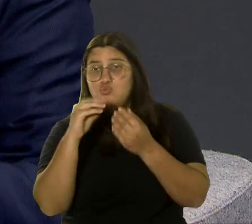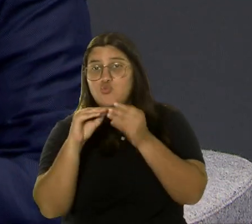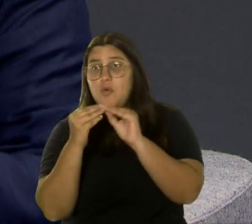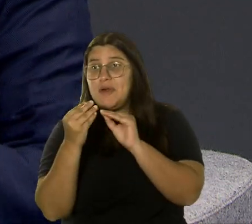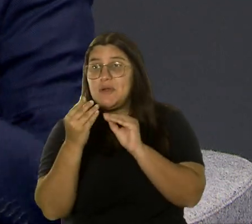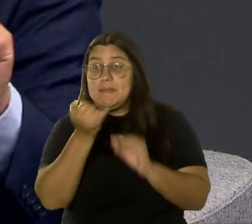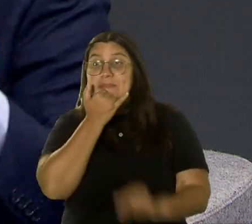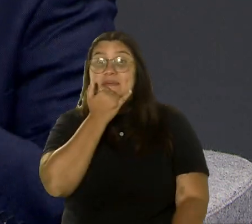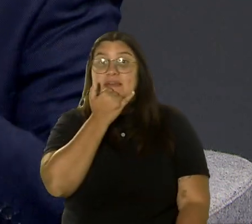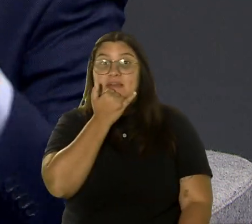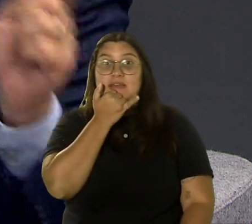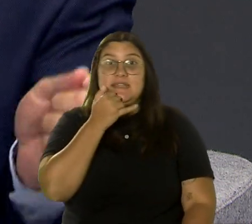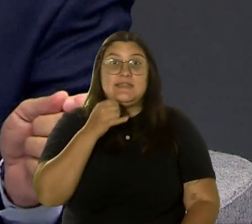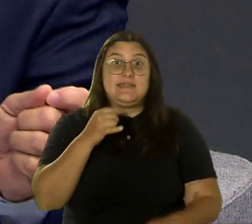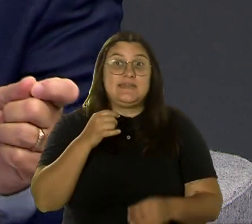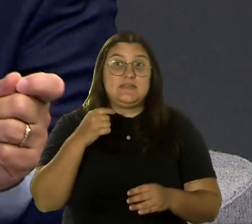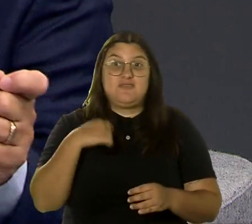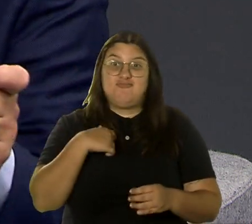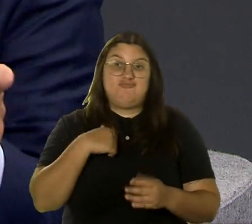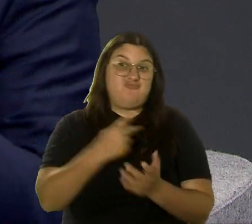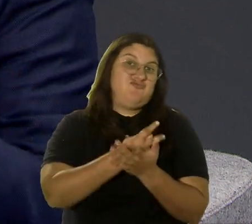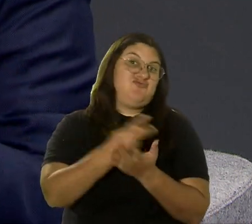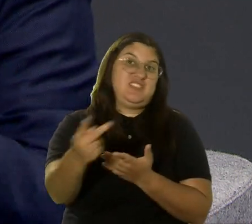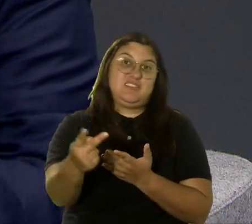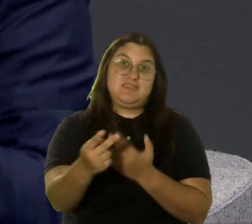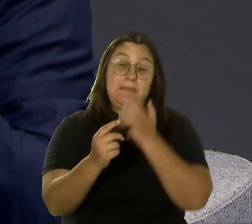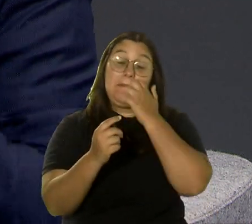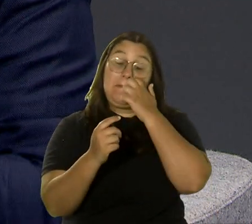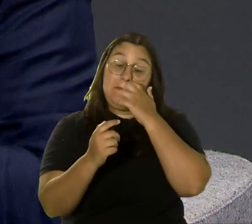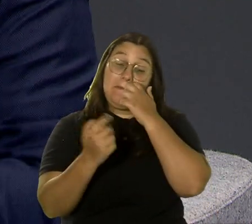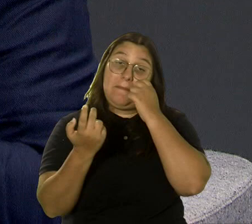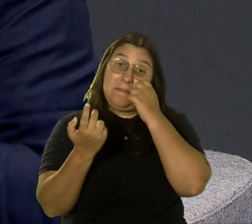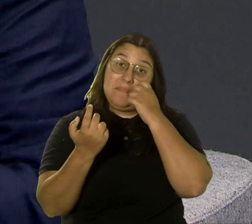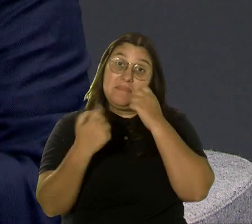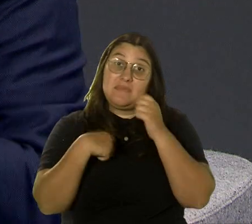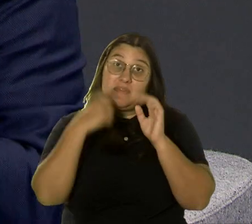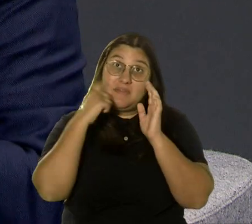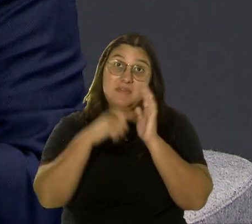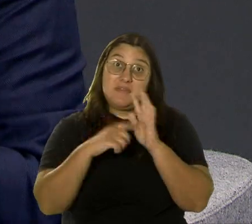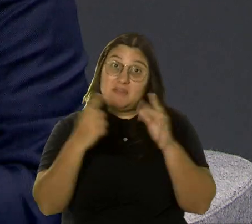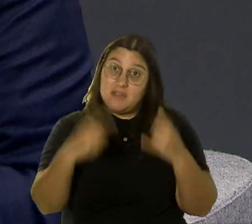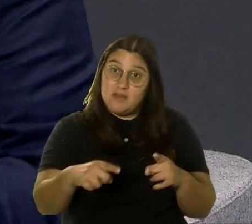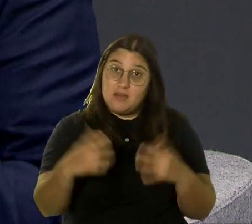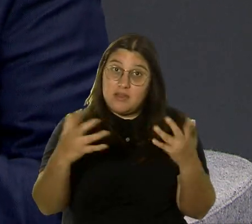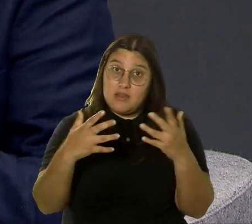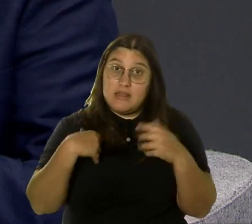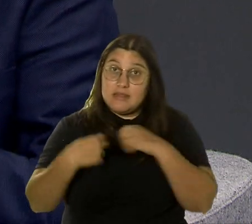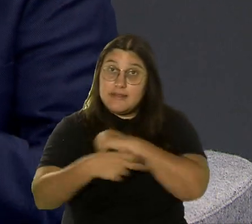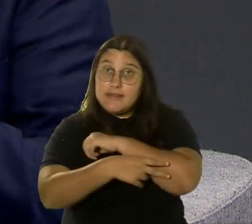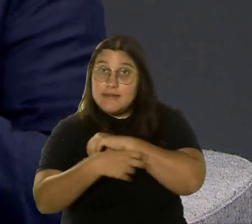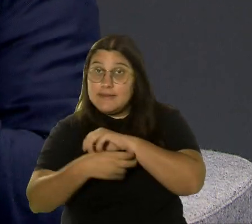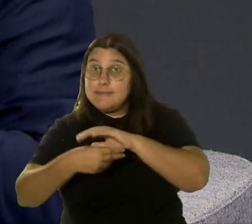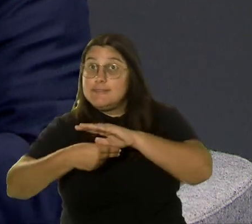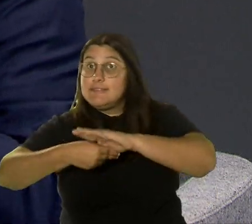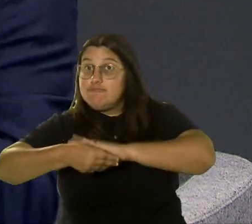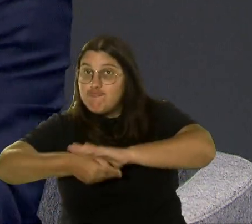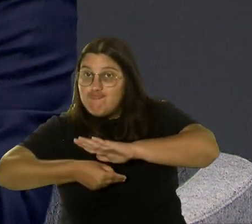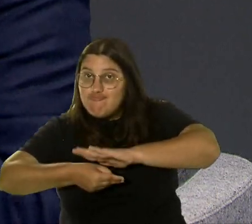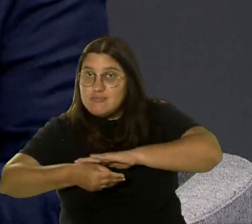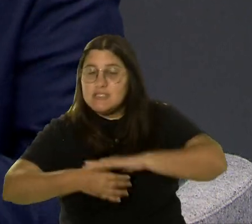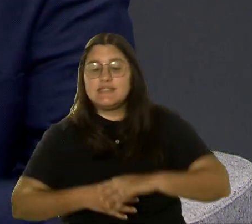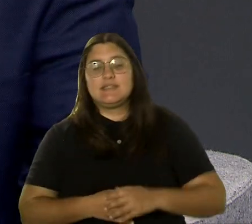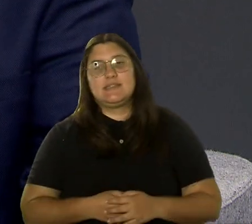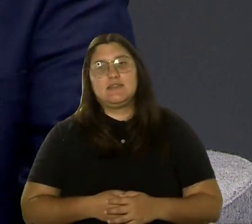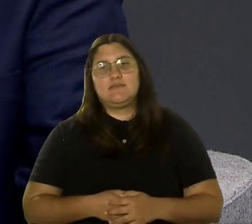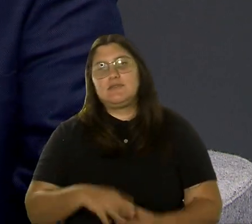termines en el otro lado, porque ahí se vela muy bien lo que es corrupción. ¿Qué